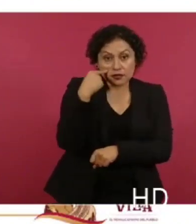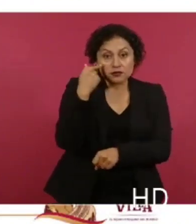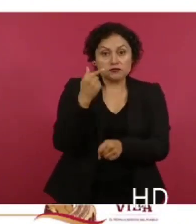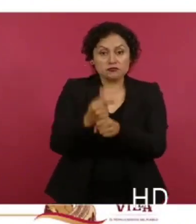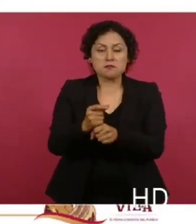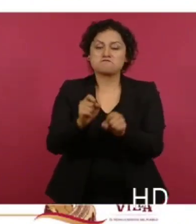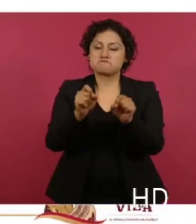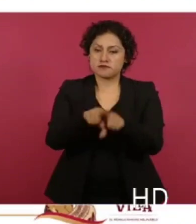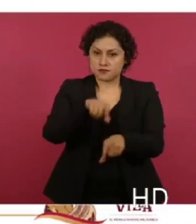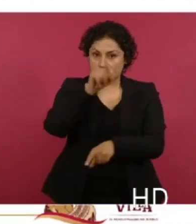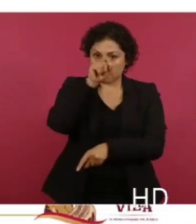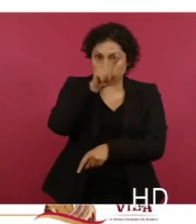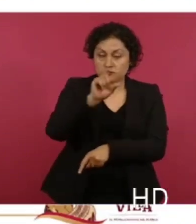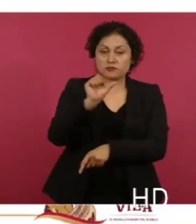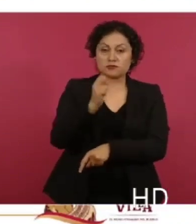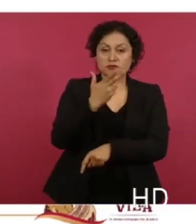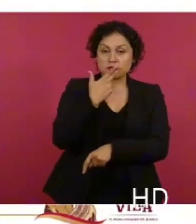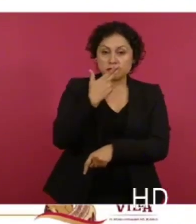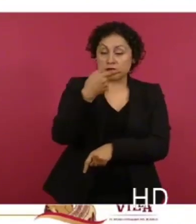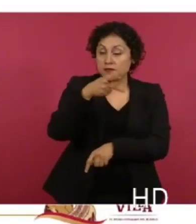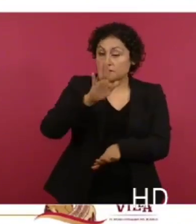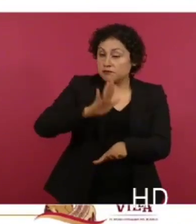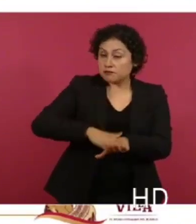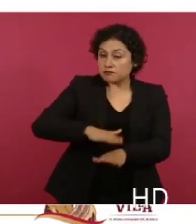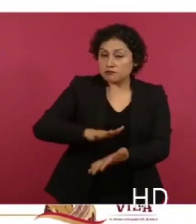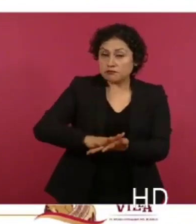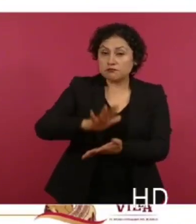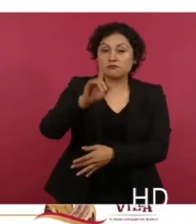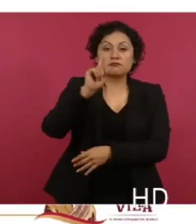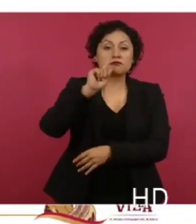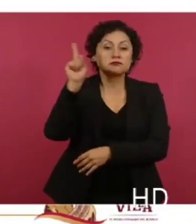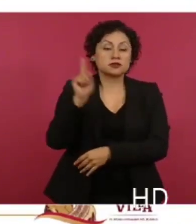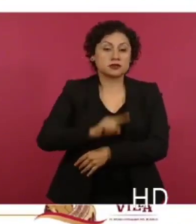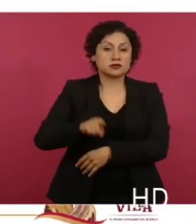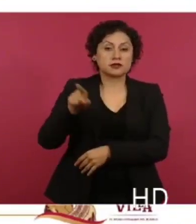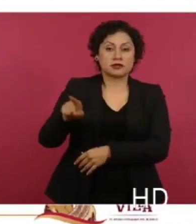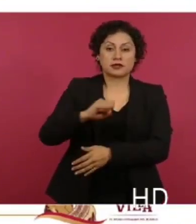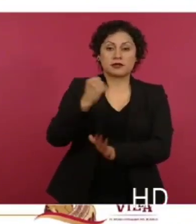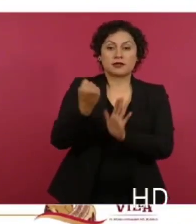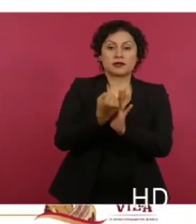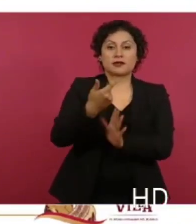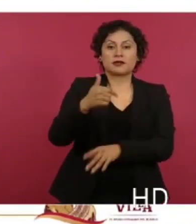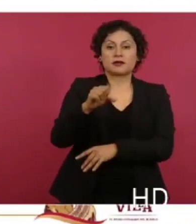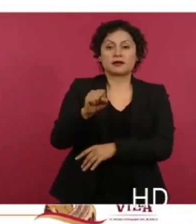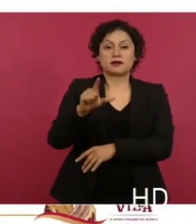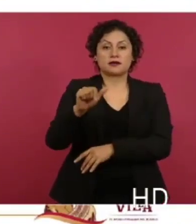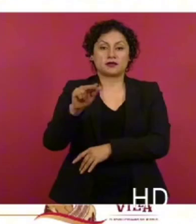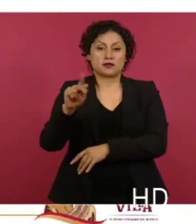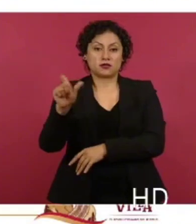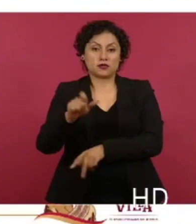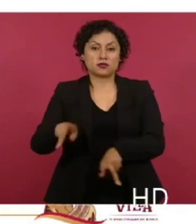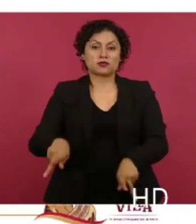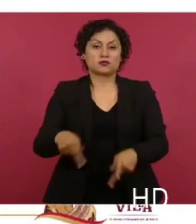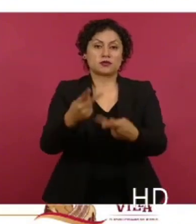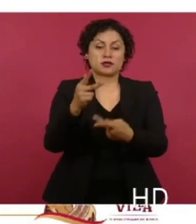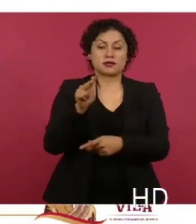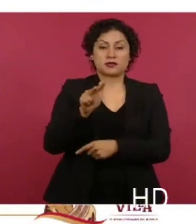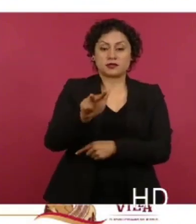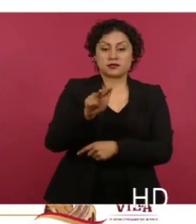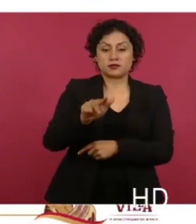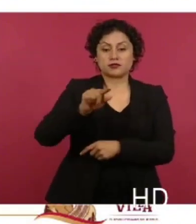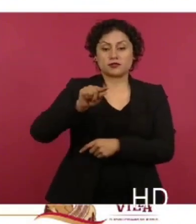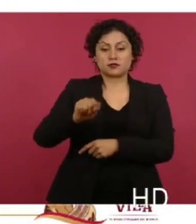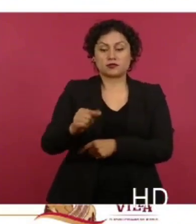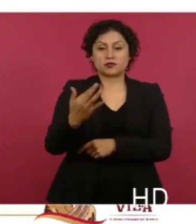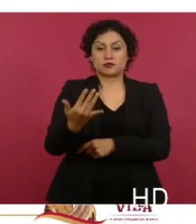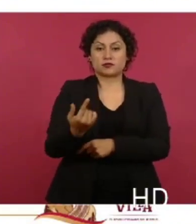Jalisco y Chihuahua, pero sobre todo en Zacatecas, donde Gaslux ofreció el kilogramo de gas en 18 pesos con